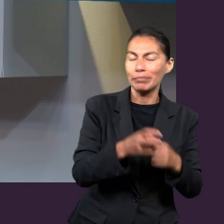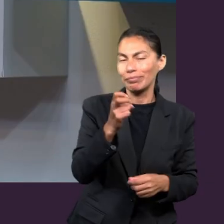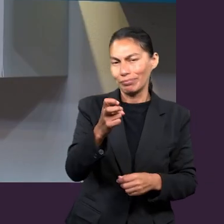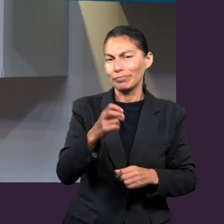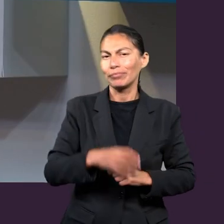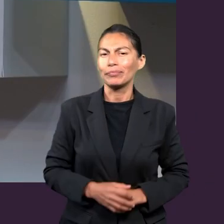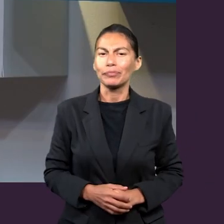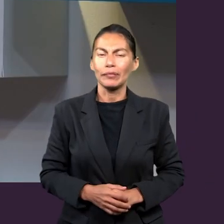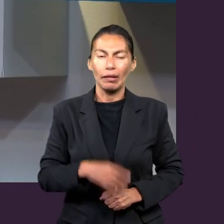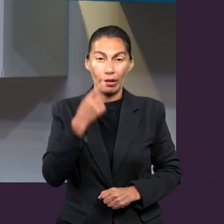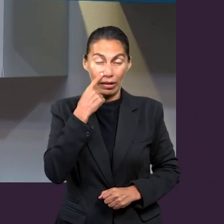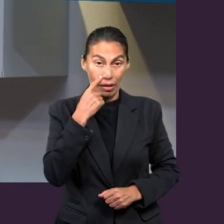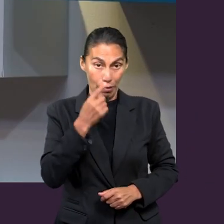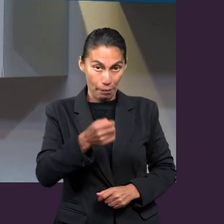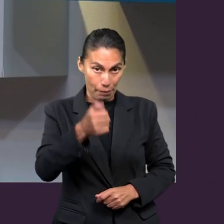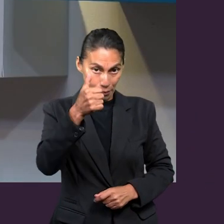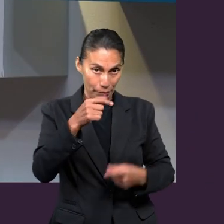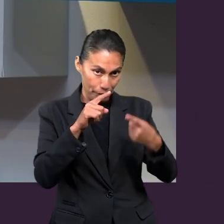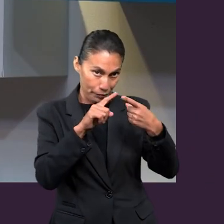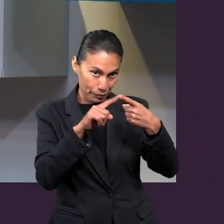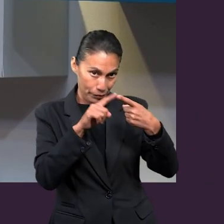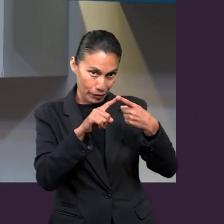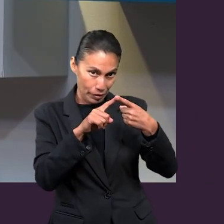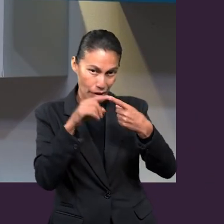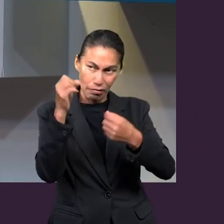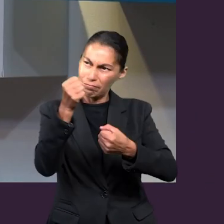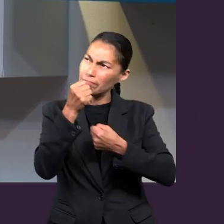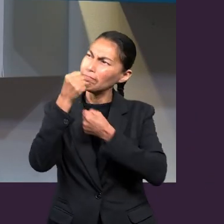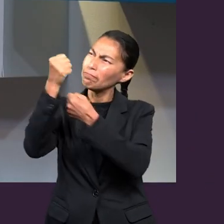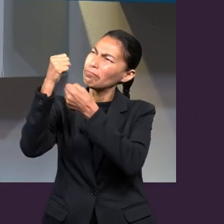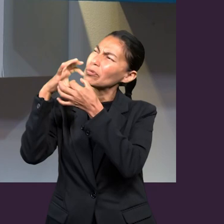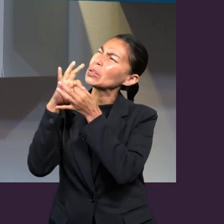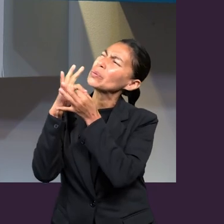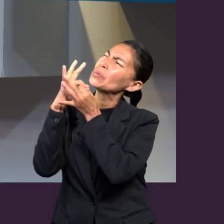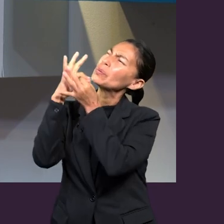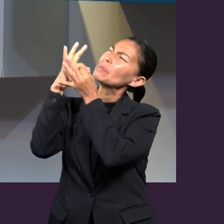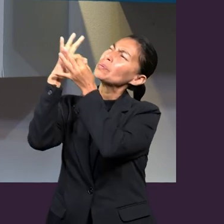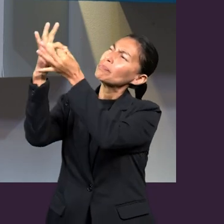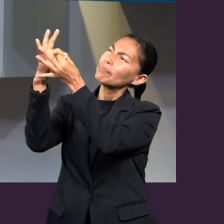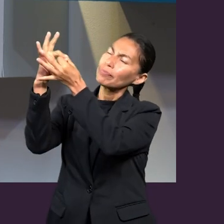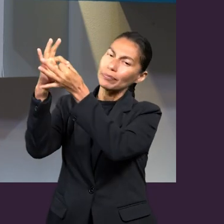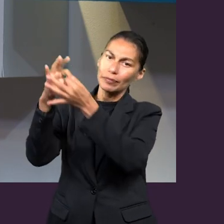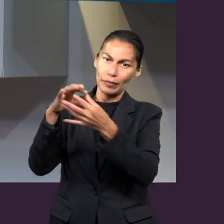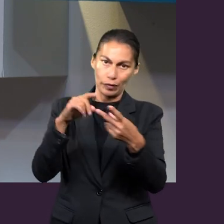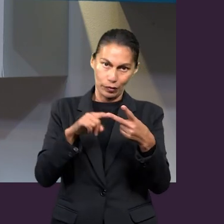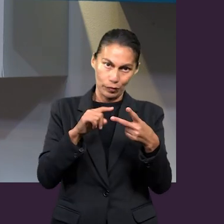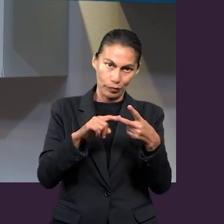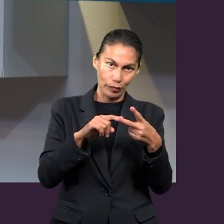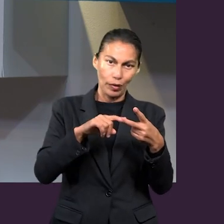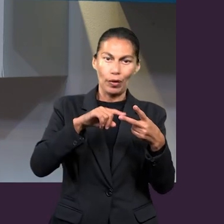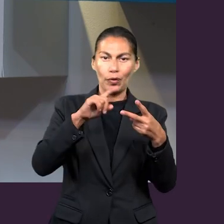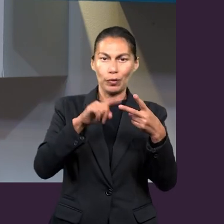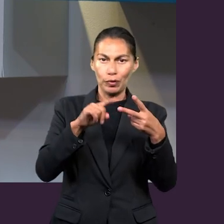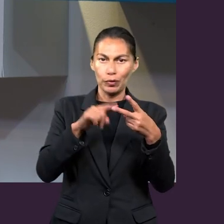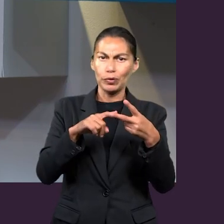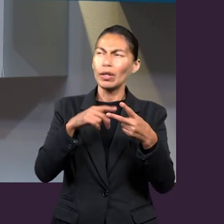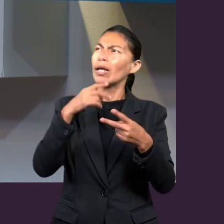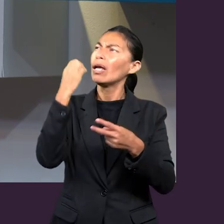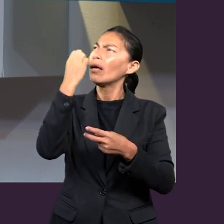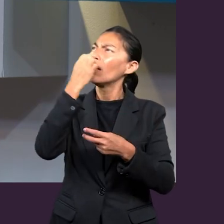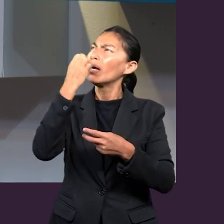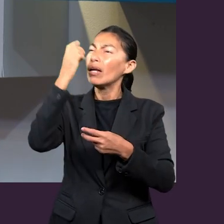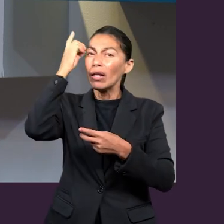Aquí vemos un aspecto. Primero, nos tenemos que mantener firmes. Y segundo, la manera de contratar que tenemos al pecado es